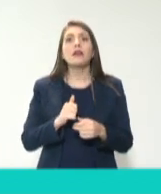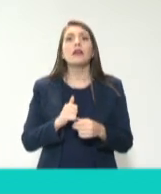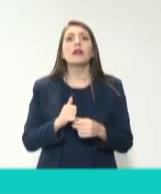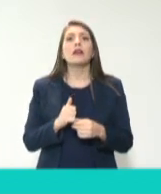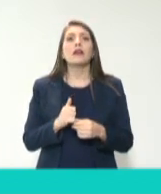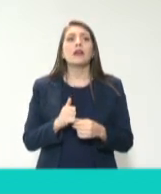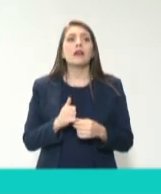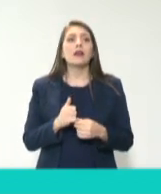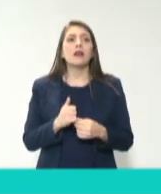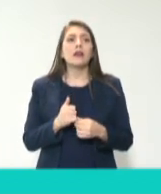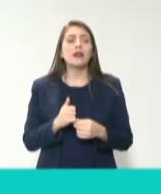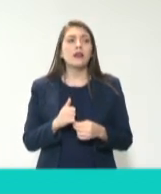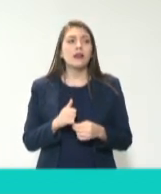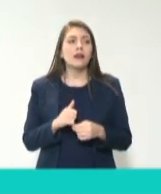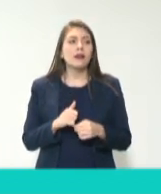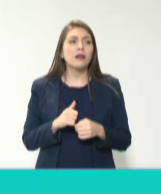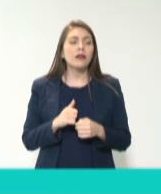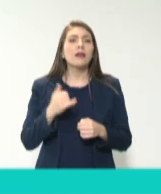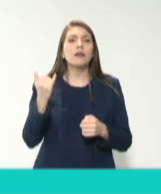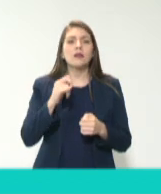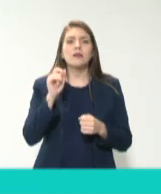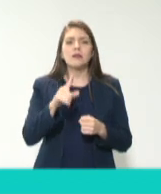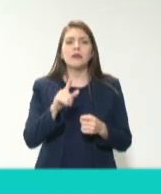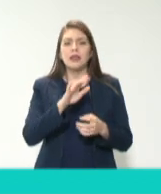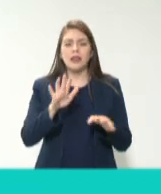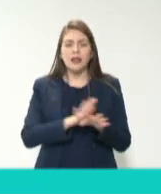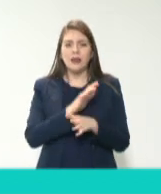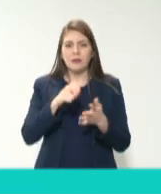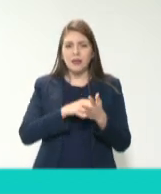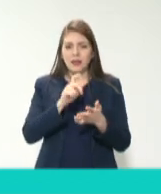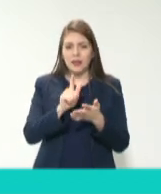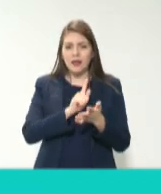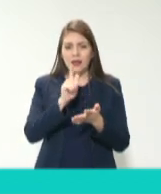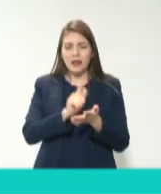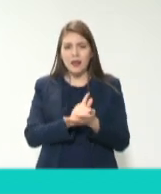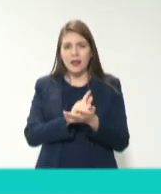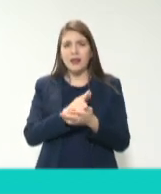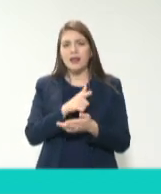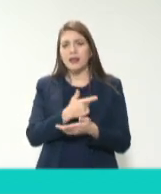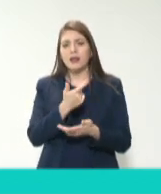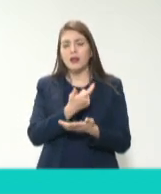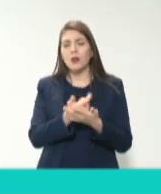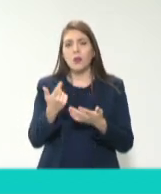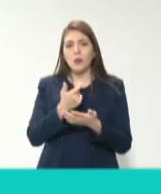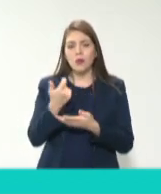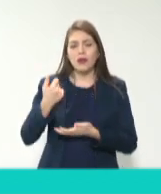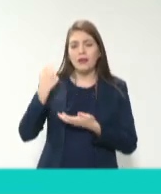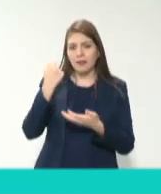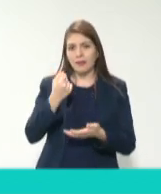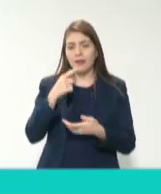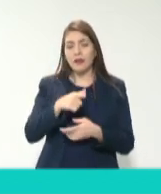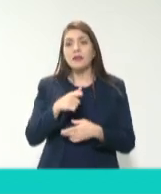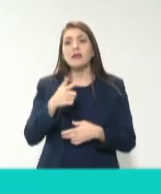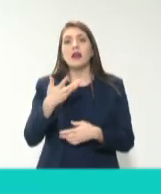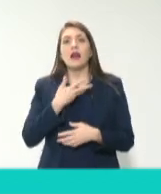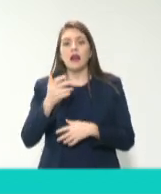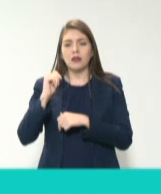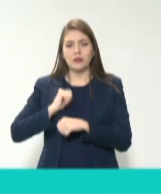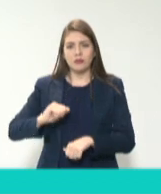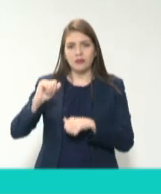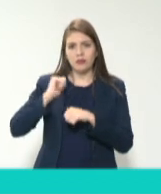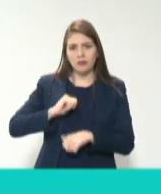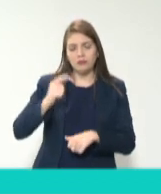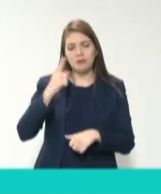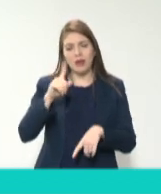la reforma a la ley de fiscalización y rendición de cuentas, que incorporara esas atribuciones en el